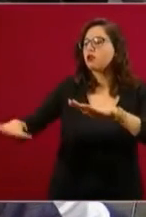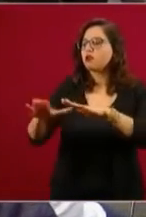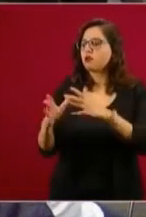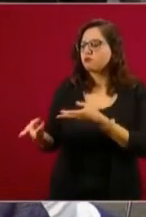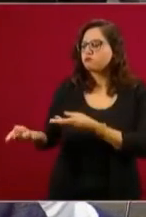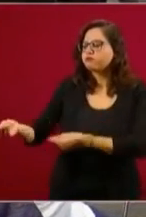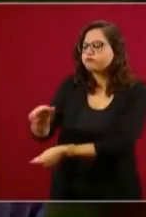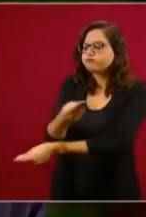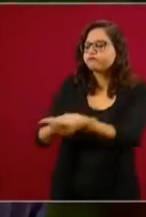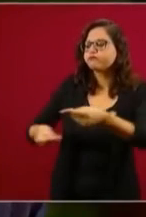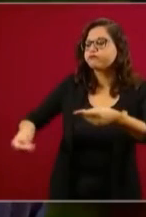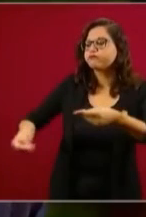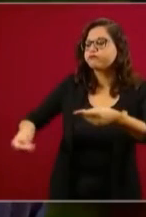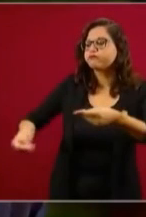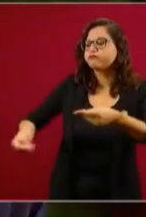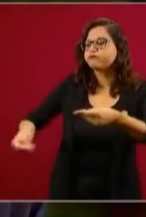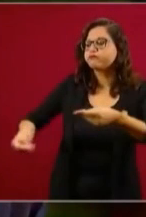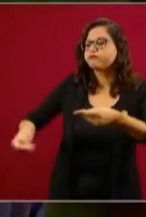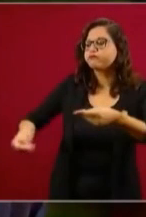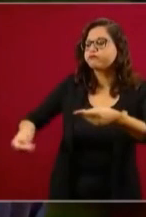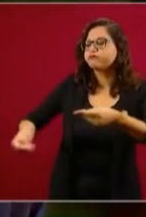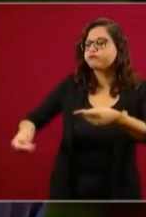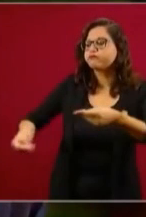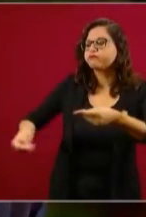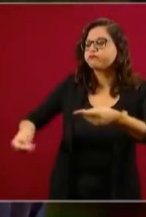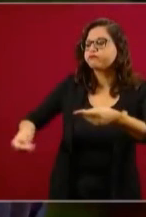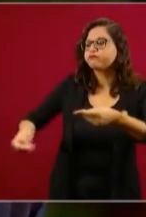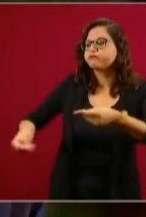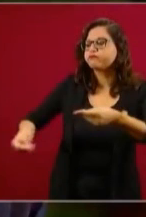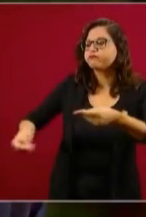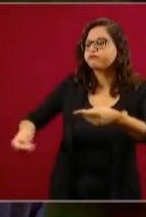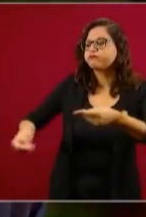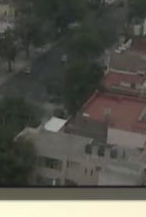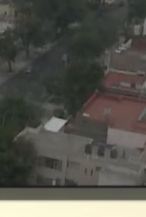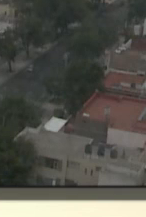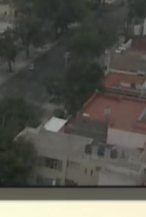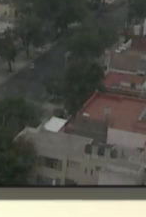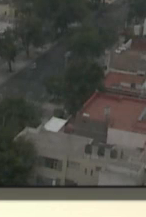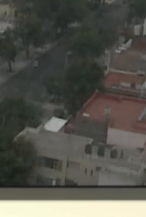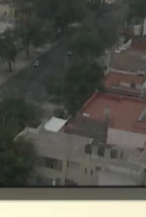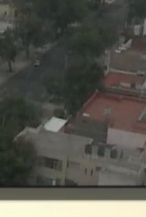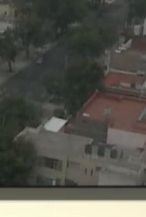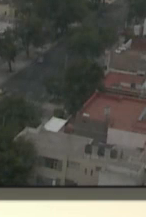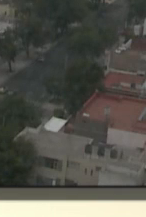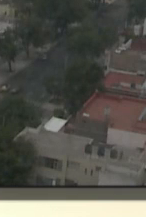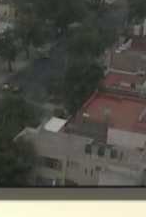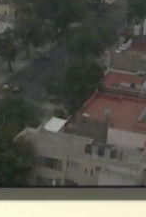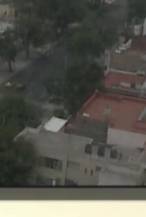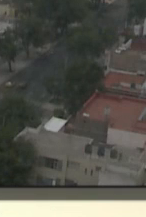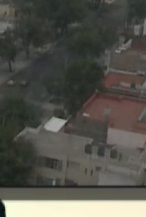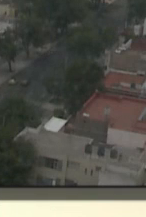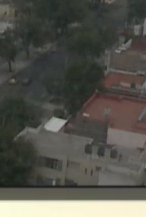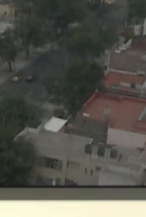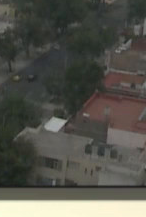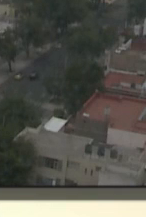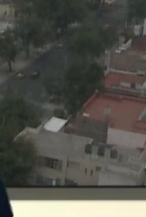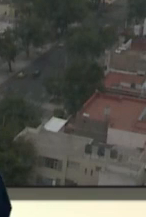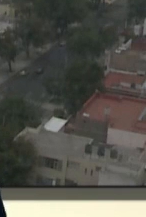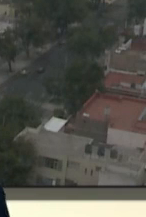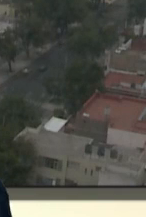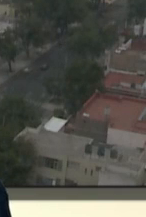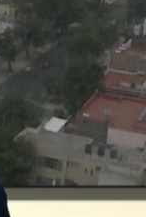intercambiar puntos de vista. Al contrario, es un trabajo útil. Muchas gracias. Muy amable.